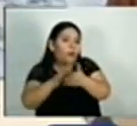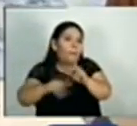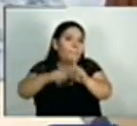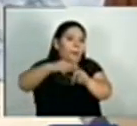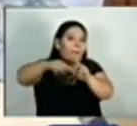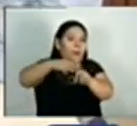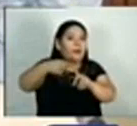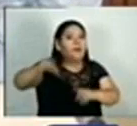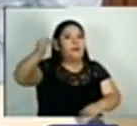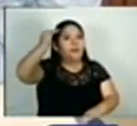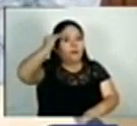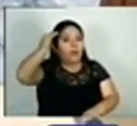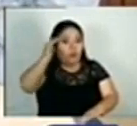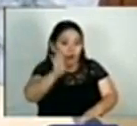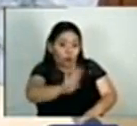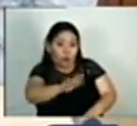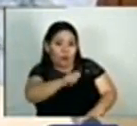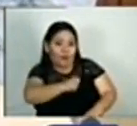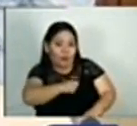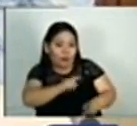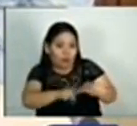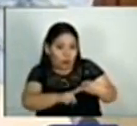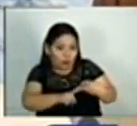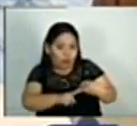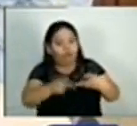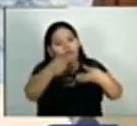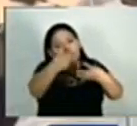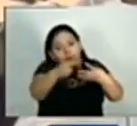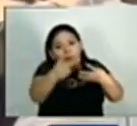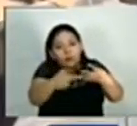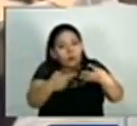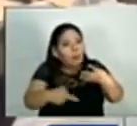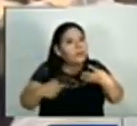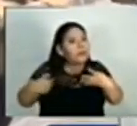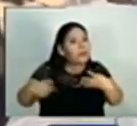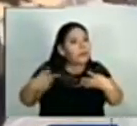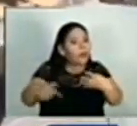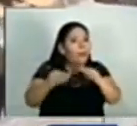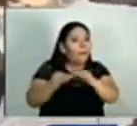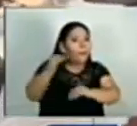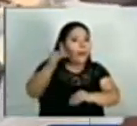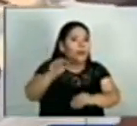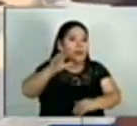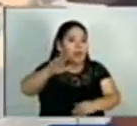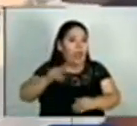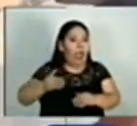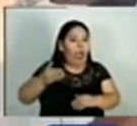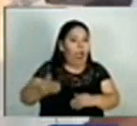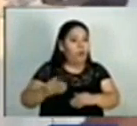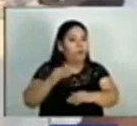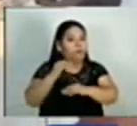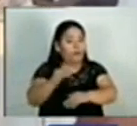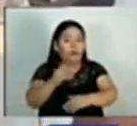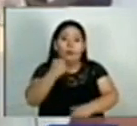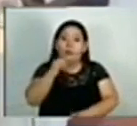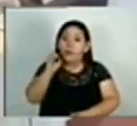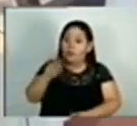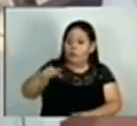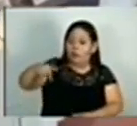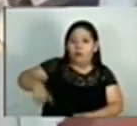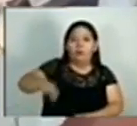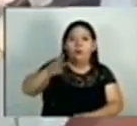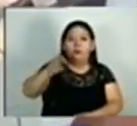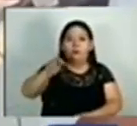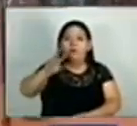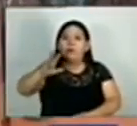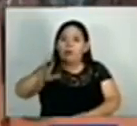teniendo en cuenta el cargo con revisiones periódicas no mayores de tres años. Aseguran que para este 2023